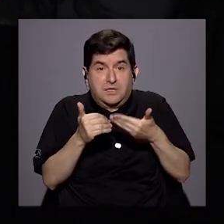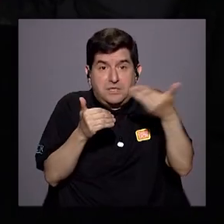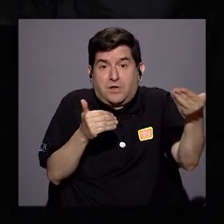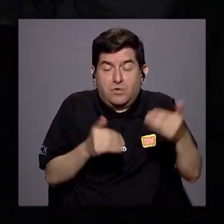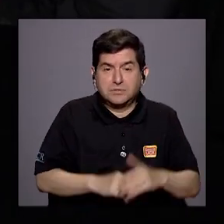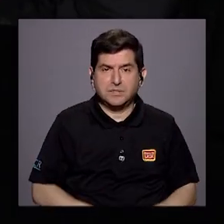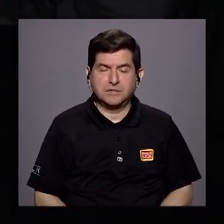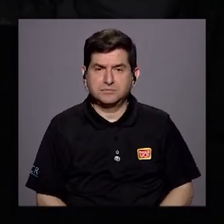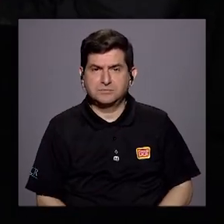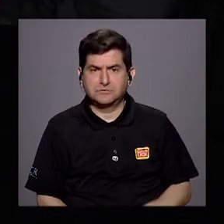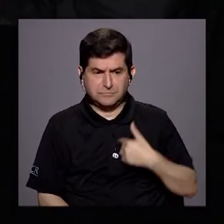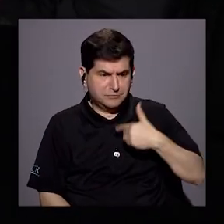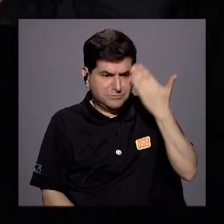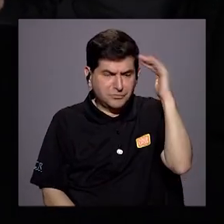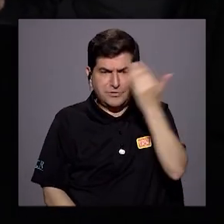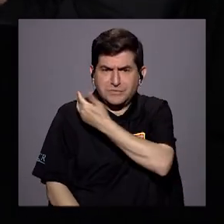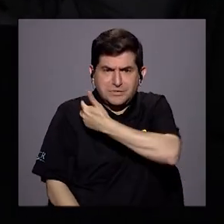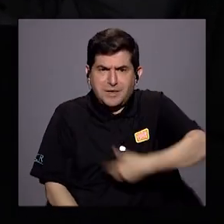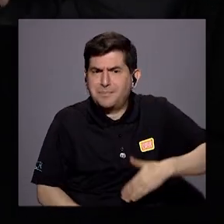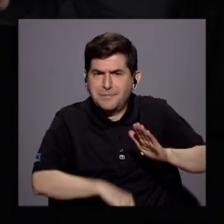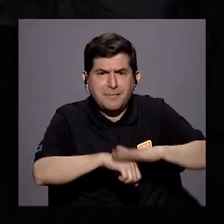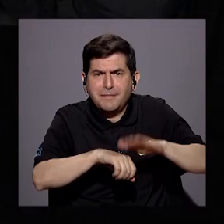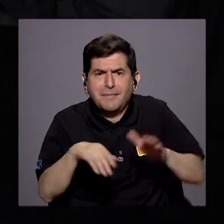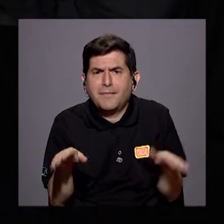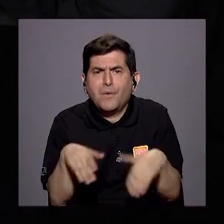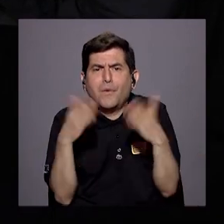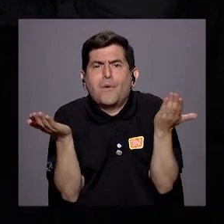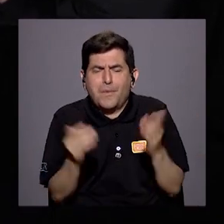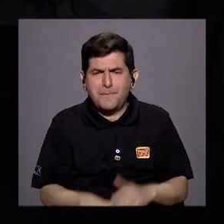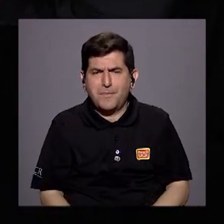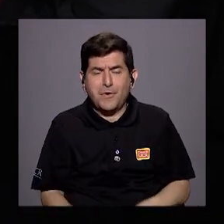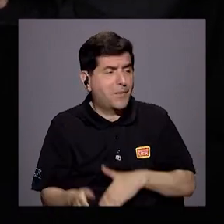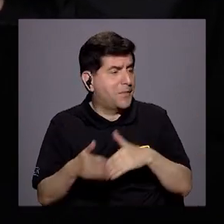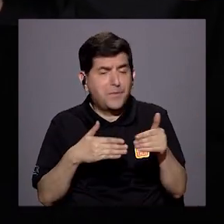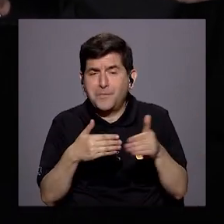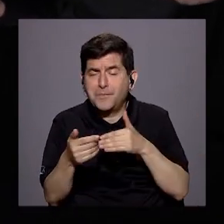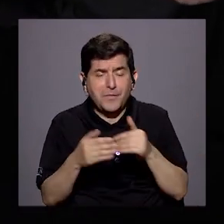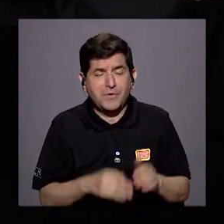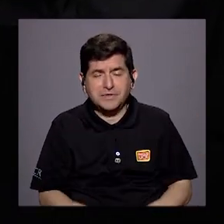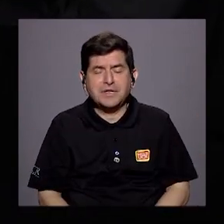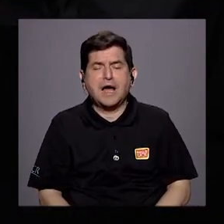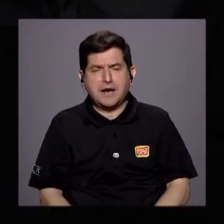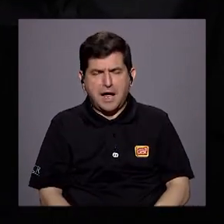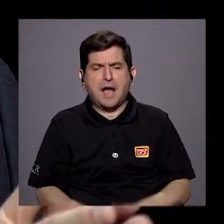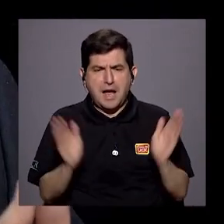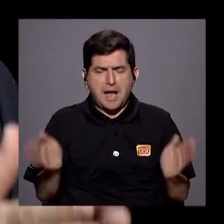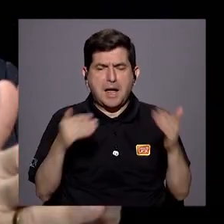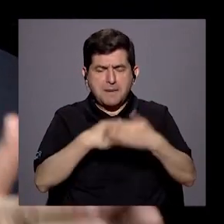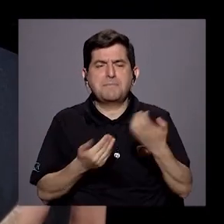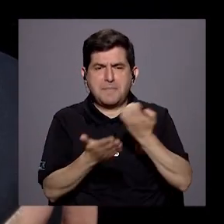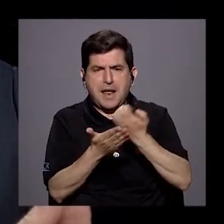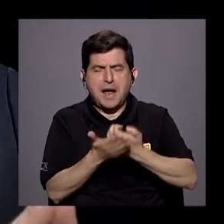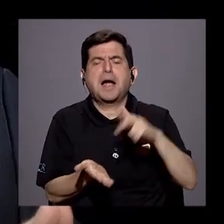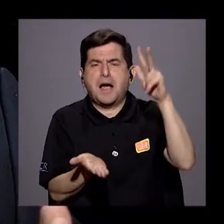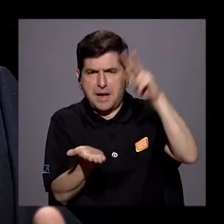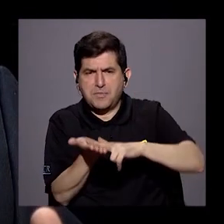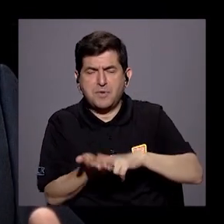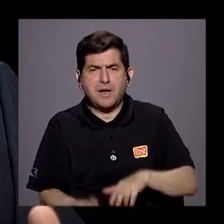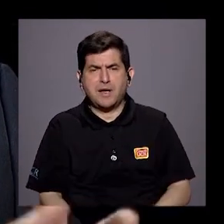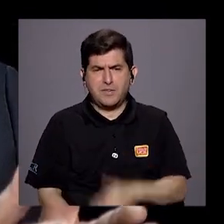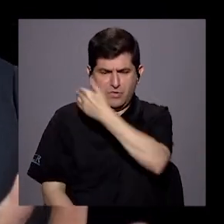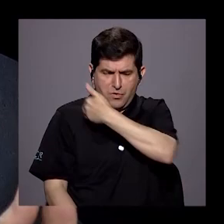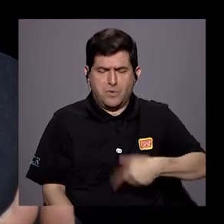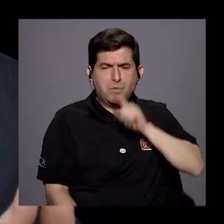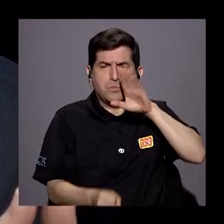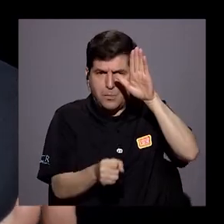Es decir, yo no sé cómo el presidente lo ha permitido. Cuesta lo que cuesta aprobar el plan fiscal. El presidente se compromete con ese